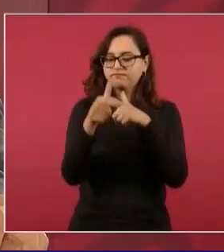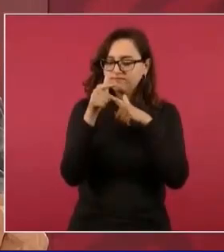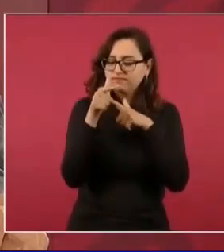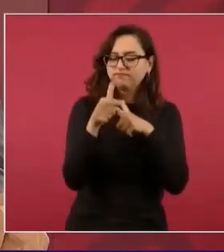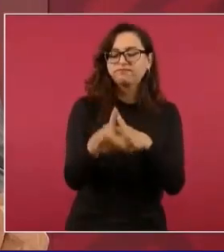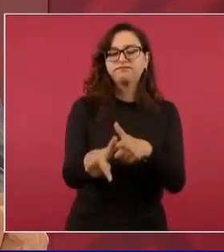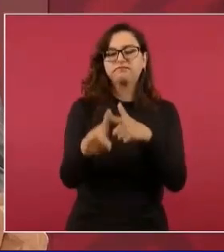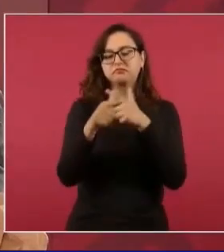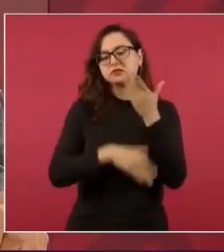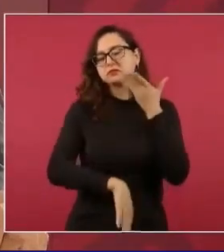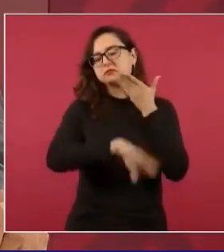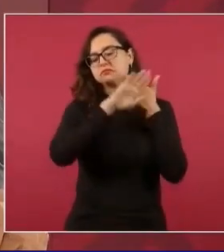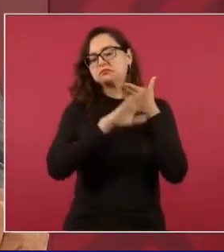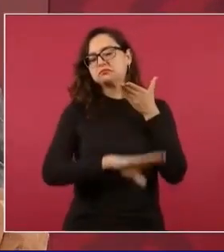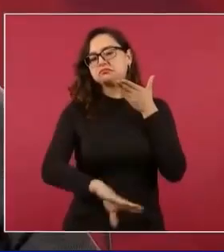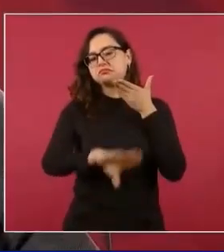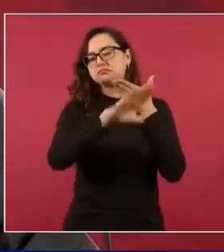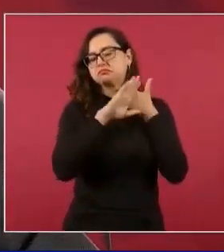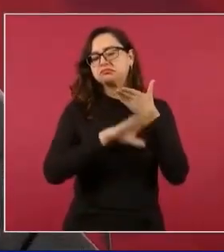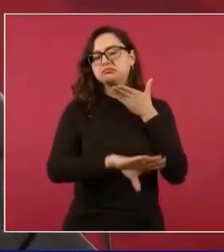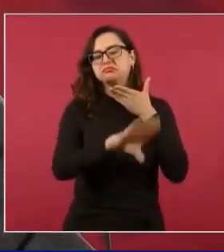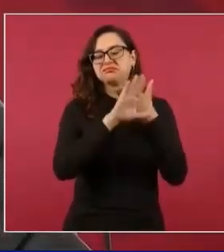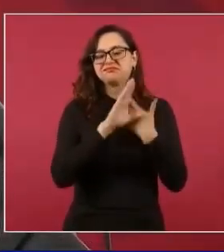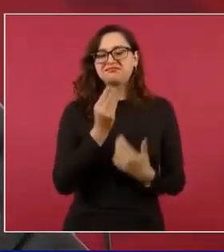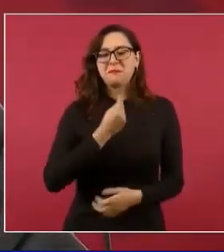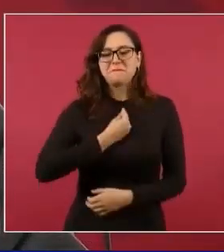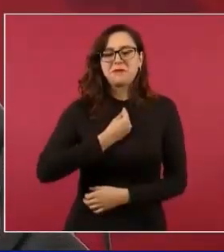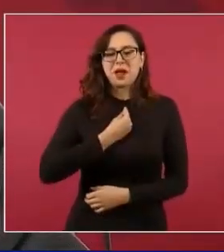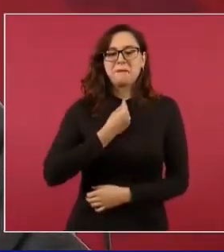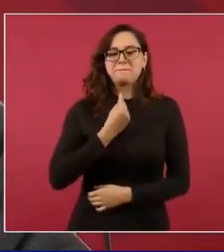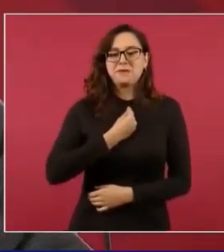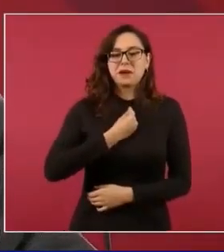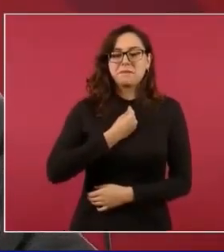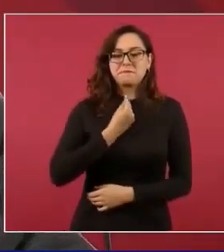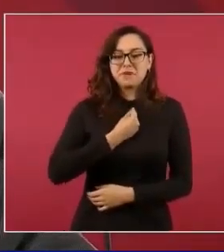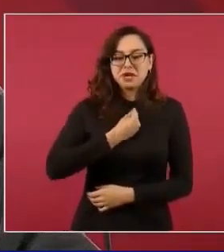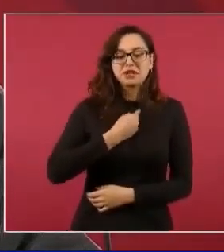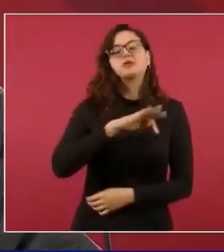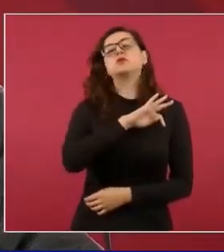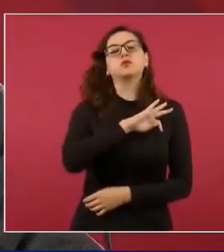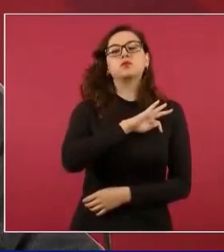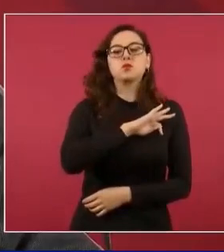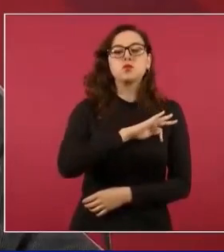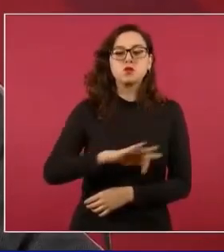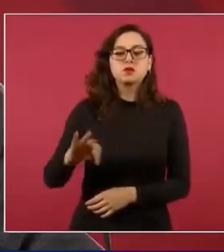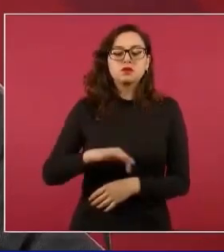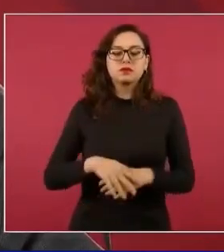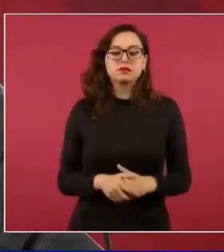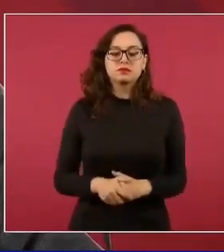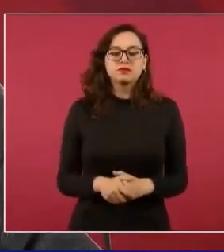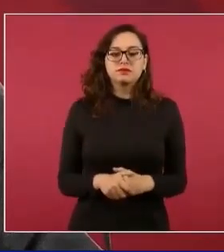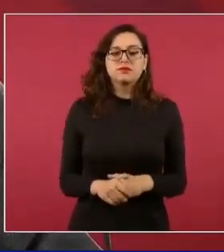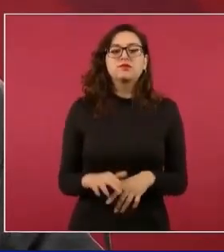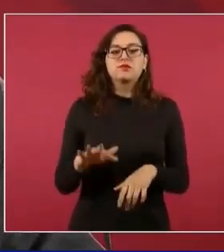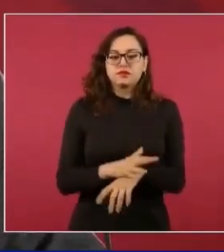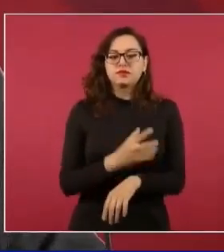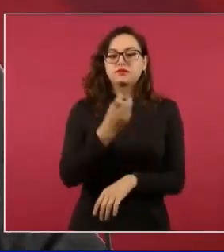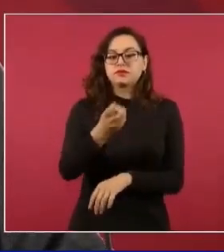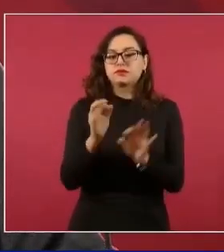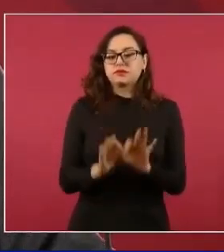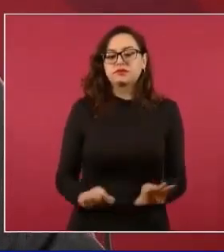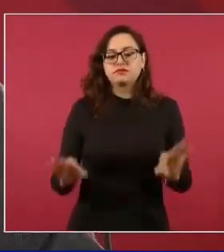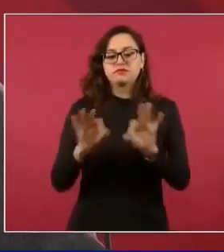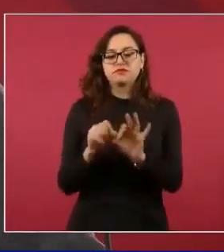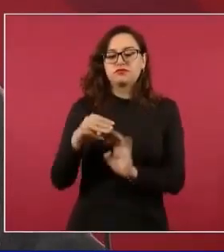Y por eso es muy importante tener autoridad